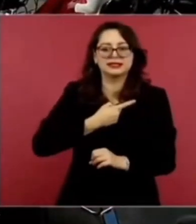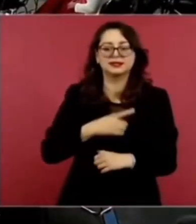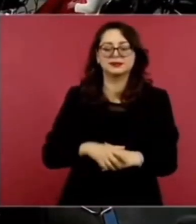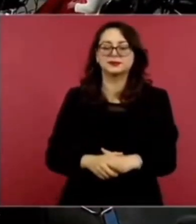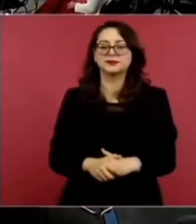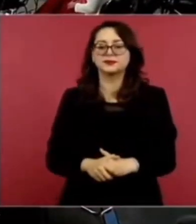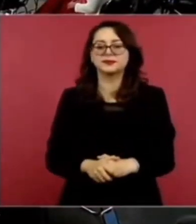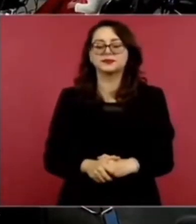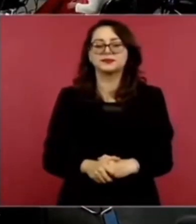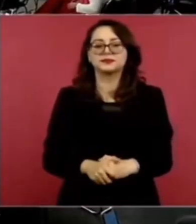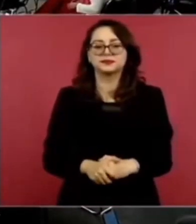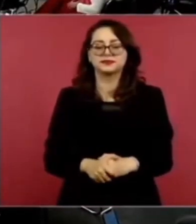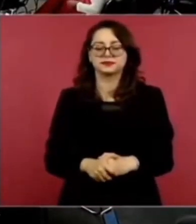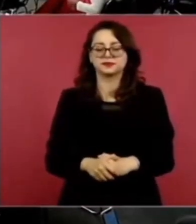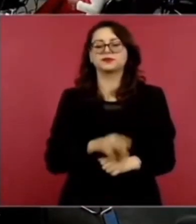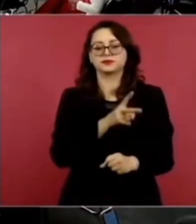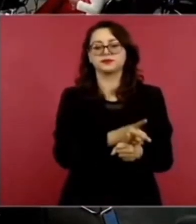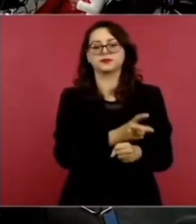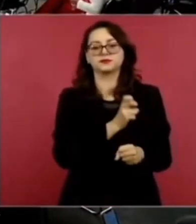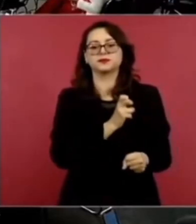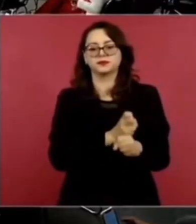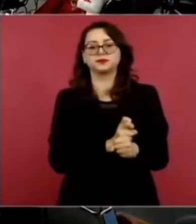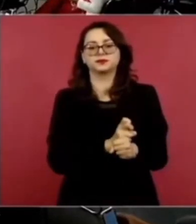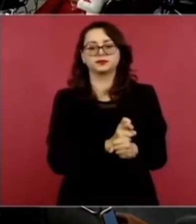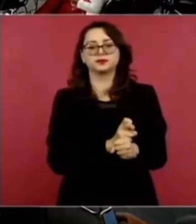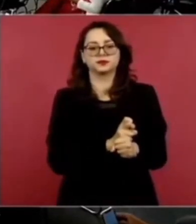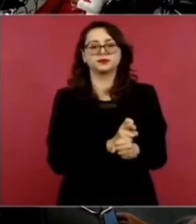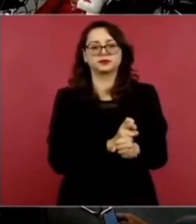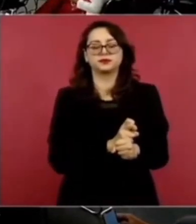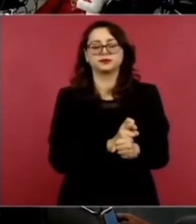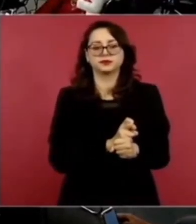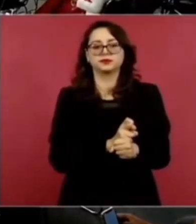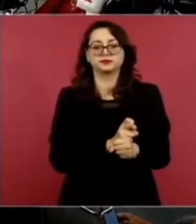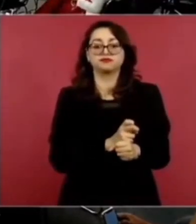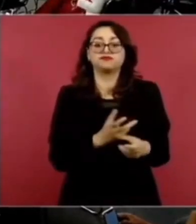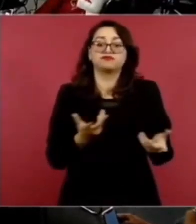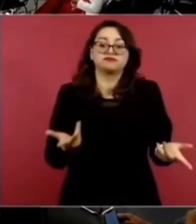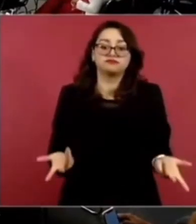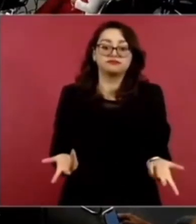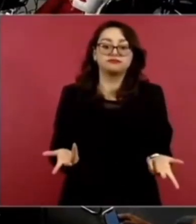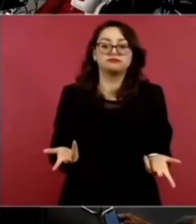La voy a invitar. Pero sí se tienen que ir. Porque